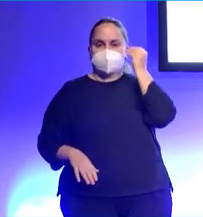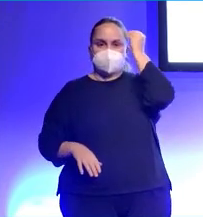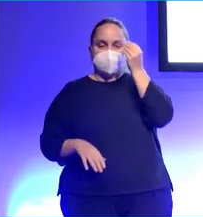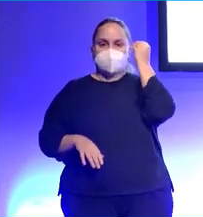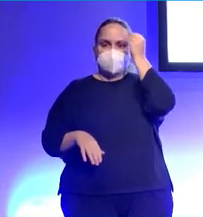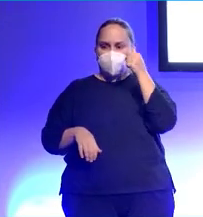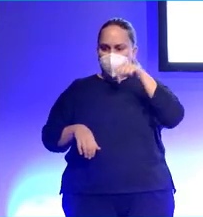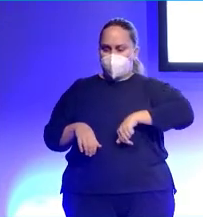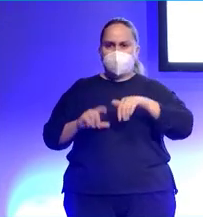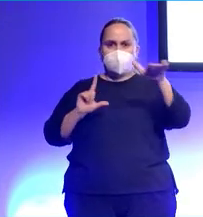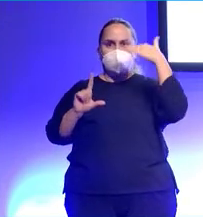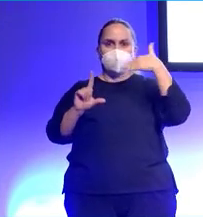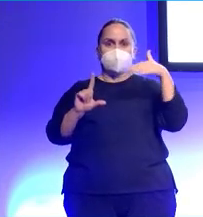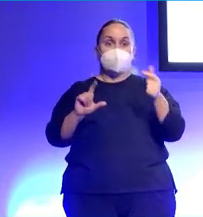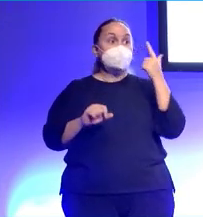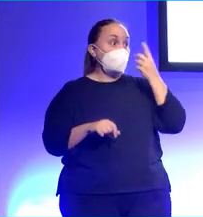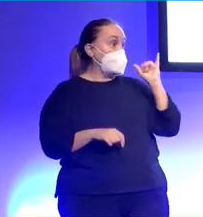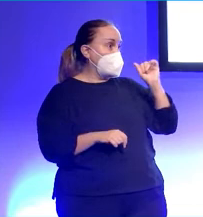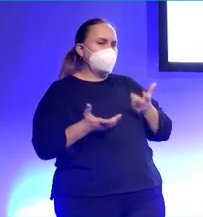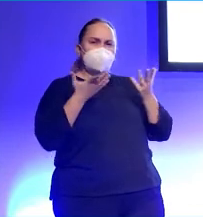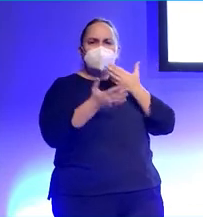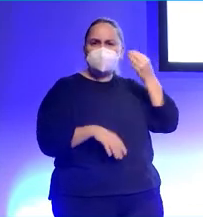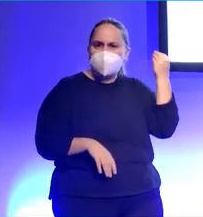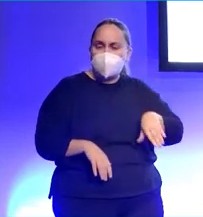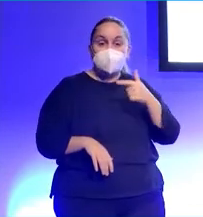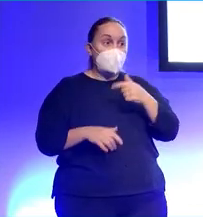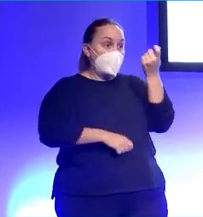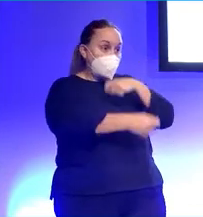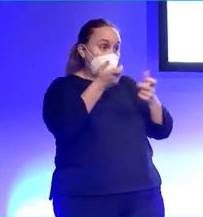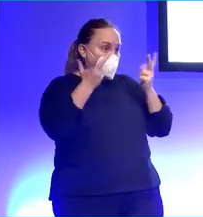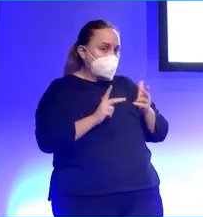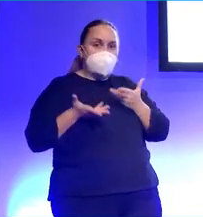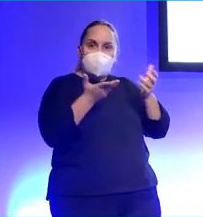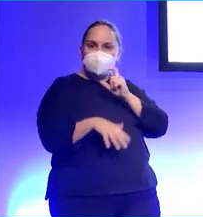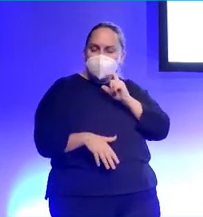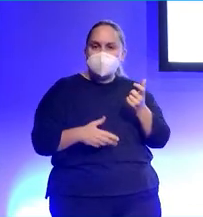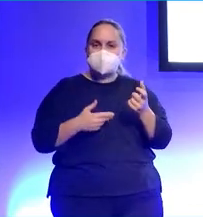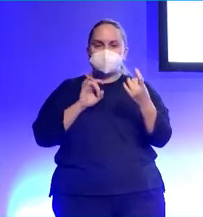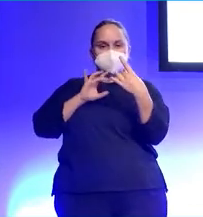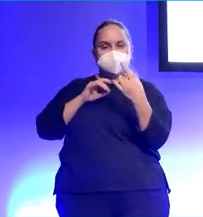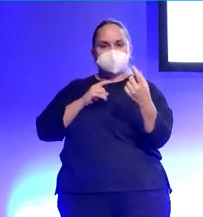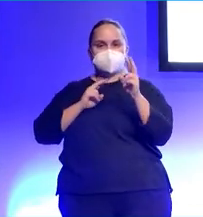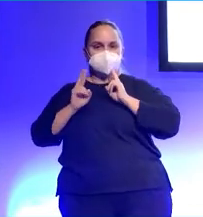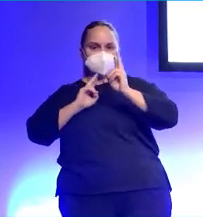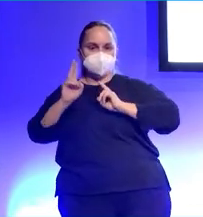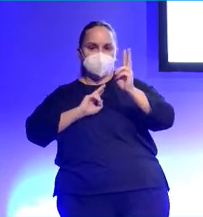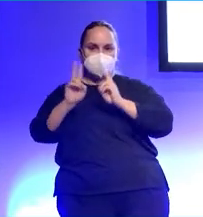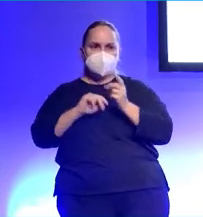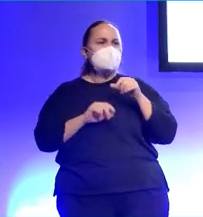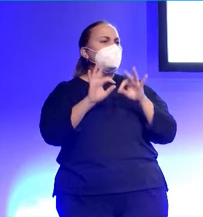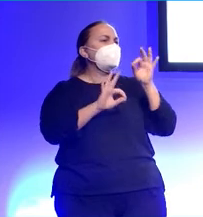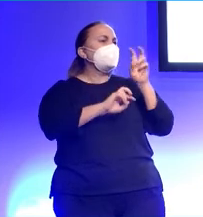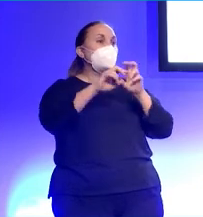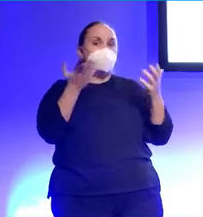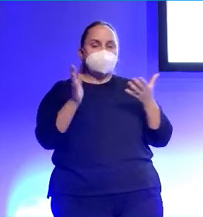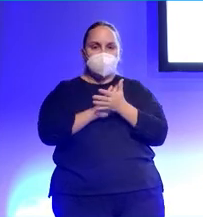Hoy tengo no sé cuántos correos de gente diciéndome pues yo tengo esta y es la leche, o yo vendo sillas, dime que te puedo ayudar, o con lo que mides, lo que buscas y tal. Todo